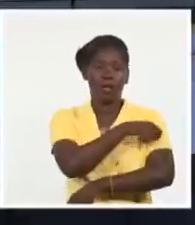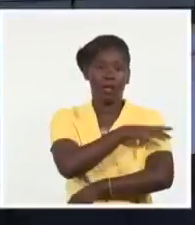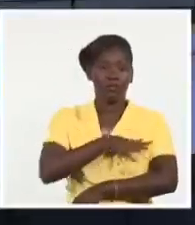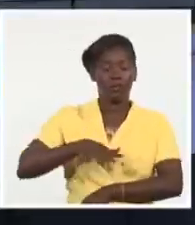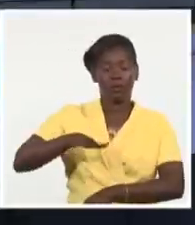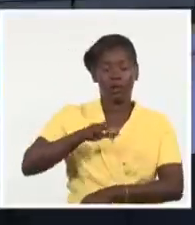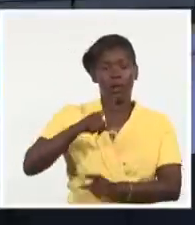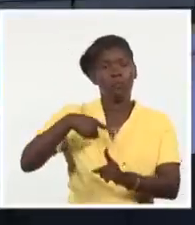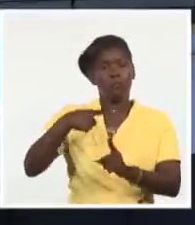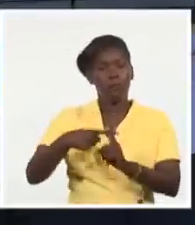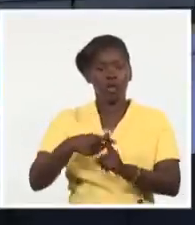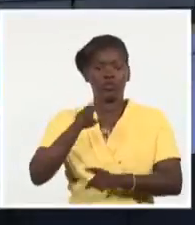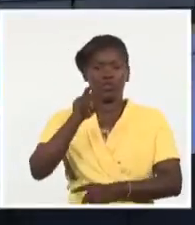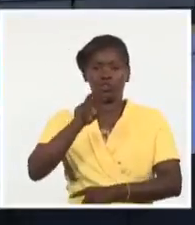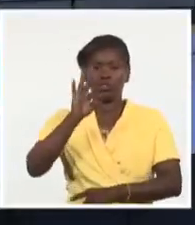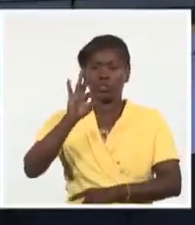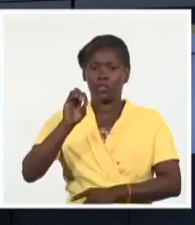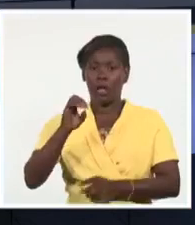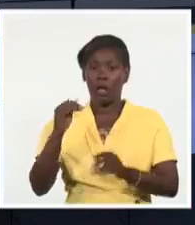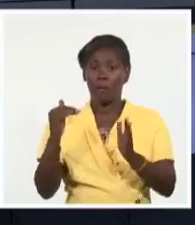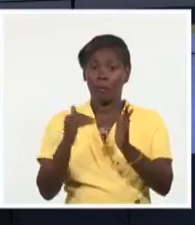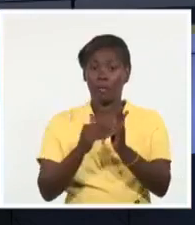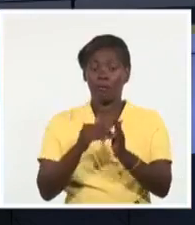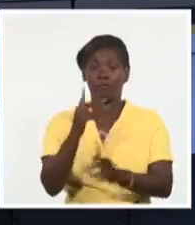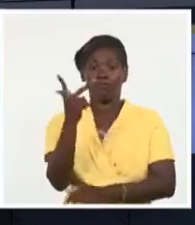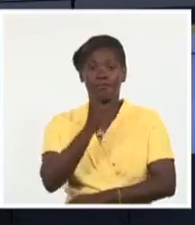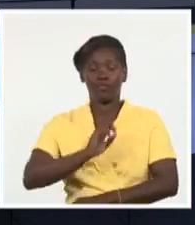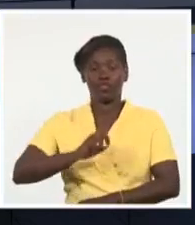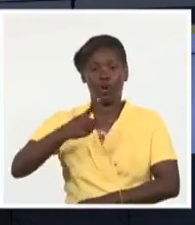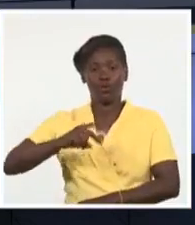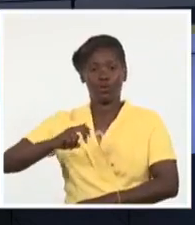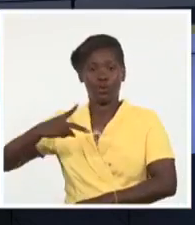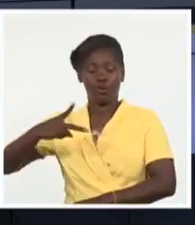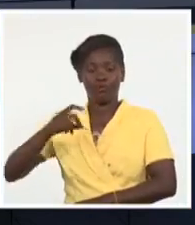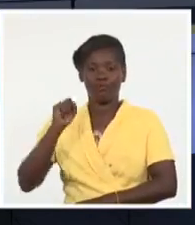mil personas poseen las dosis de refuerzo. Punto final para las breves nacionales.